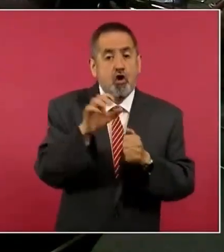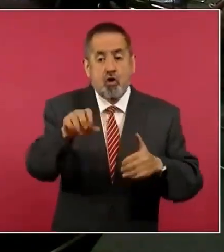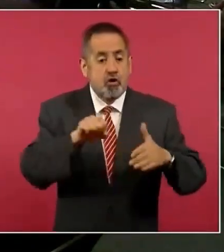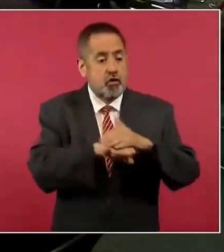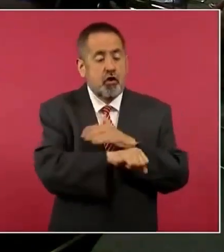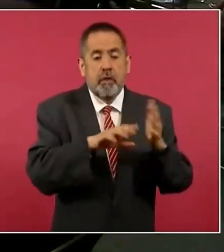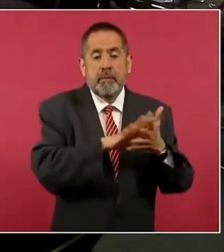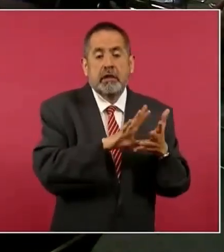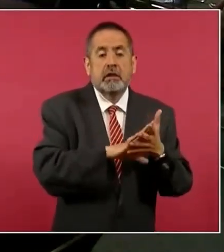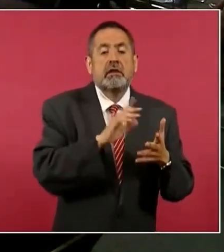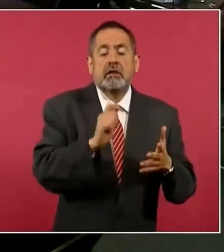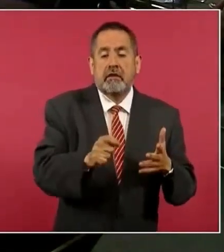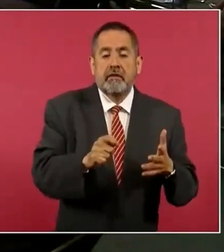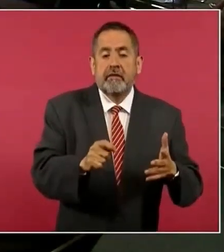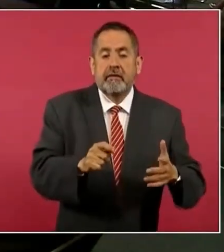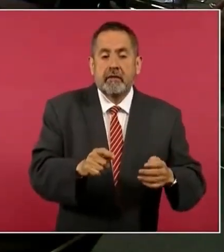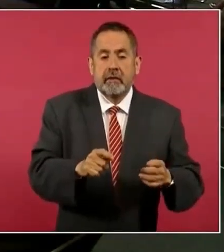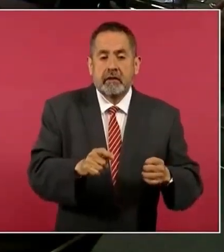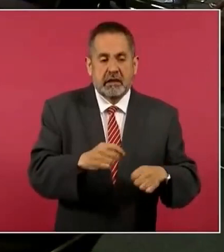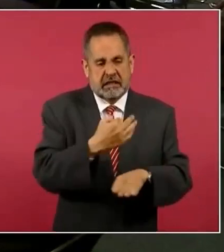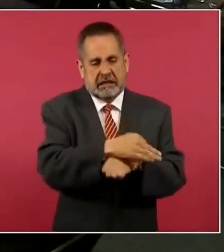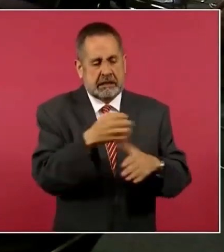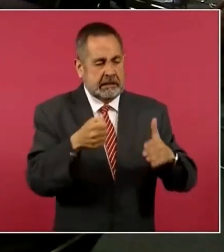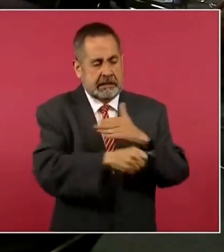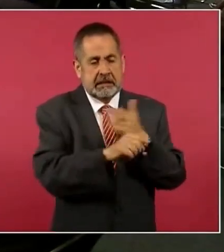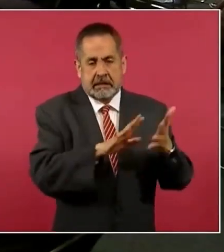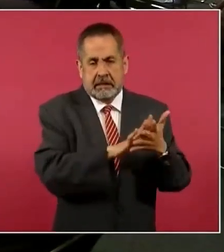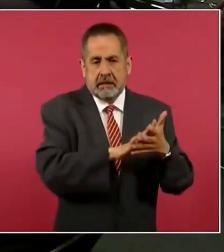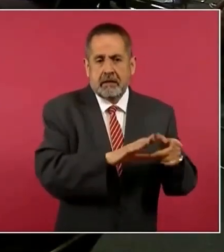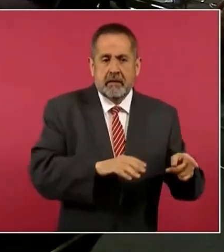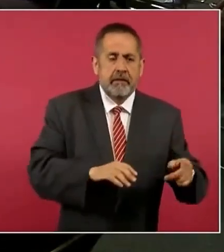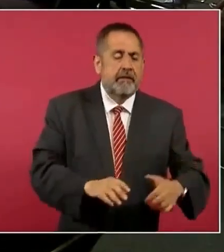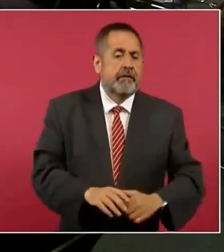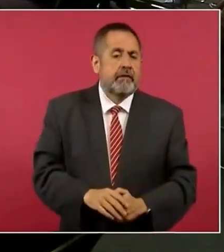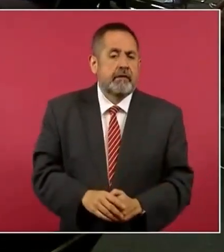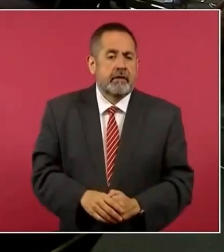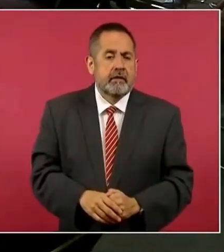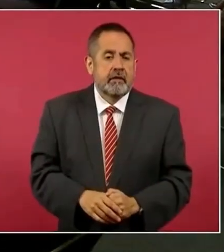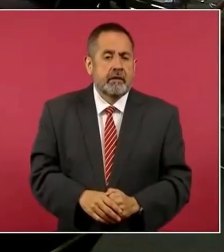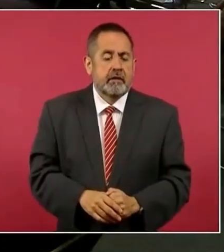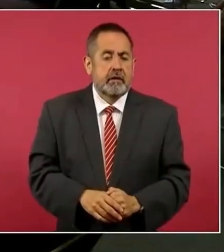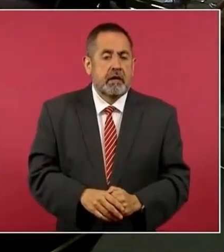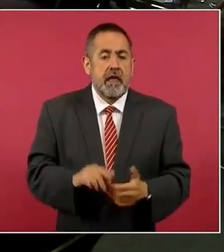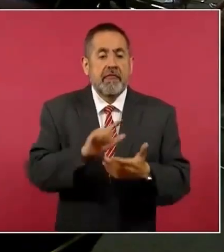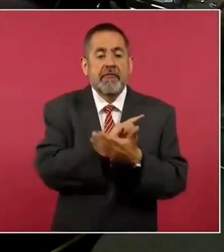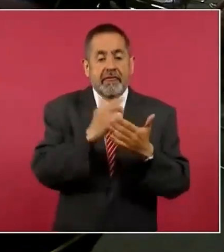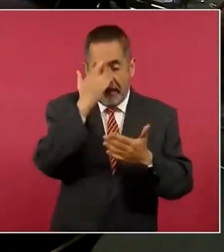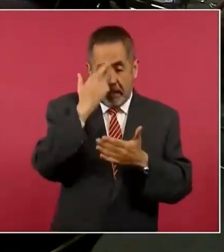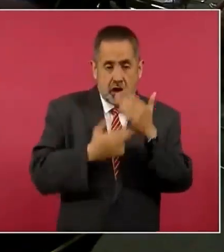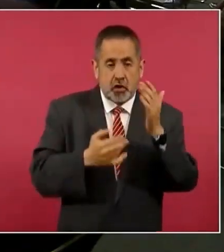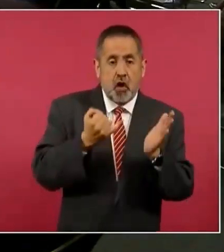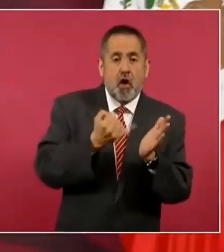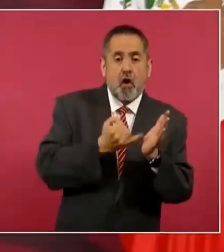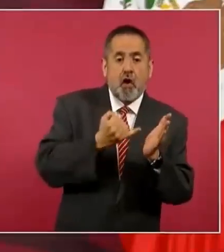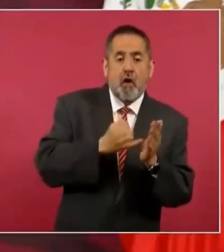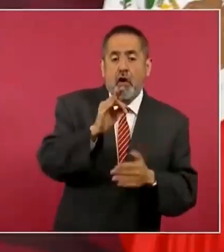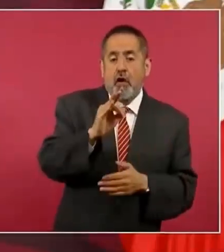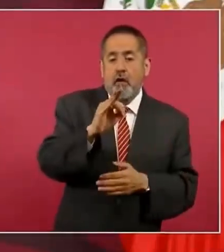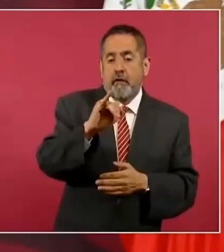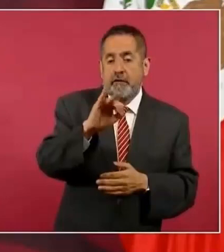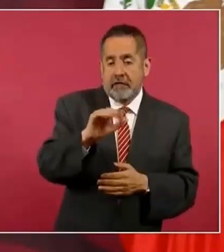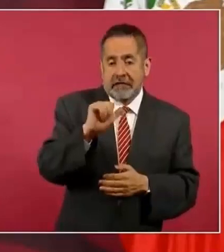preventiva los delitos fiscales, pero esa